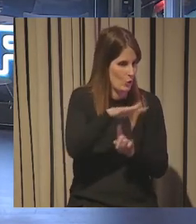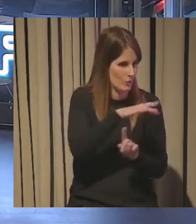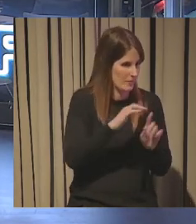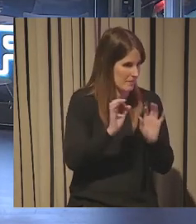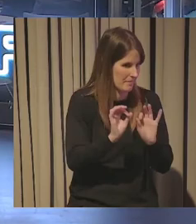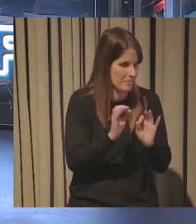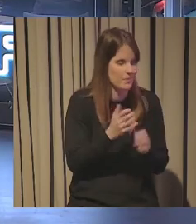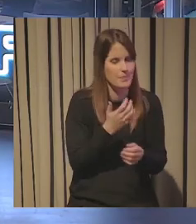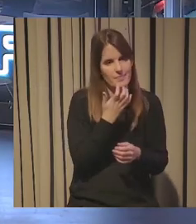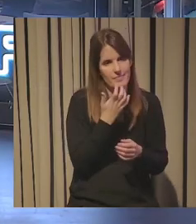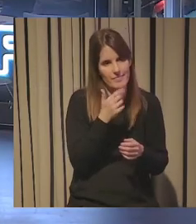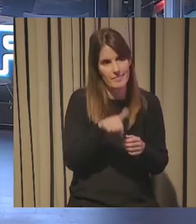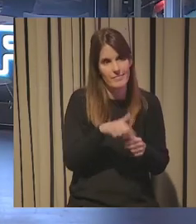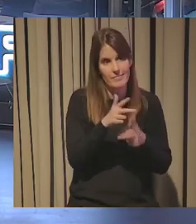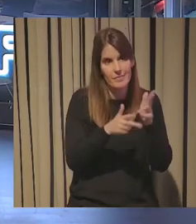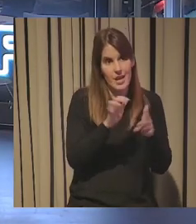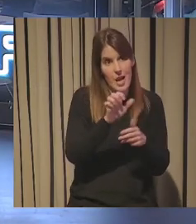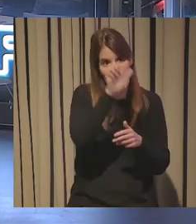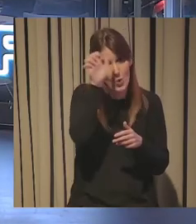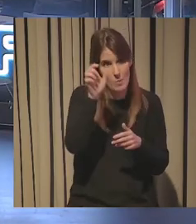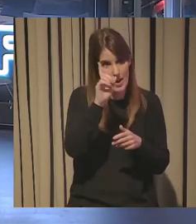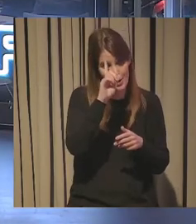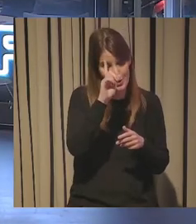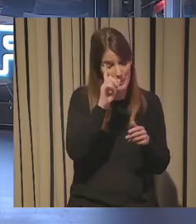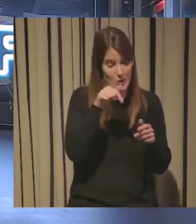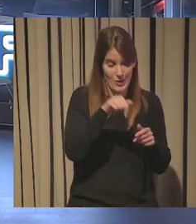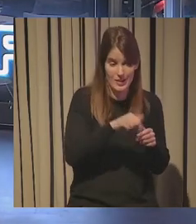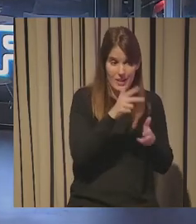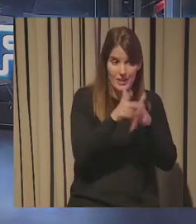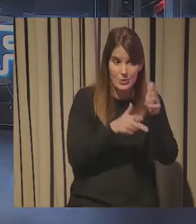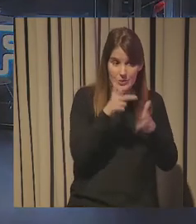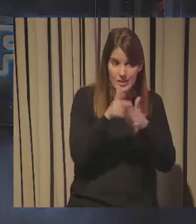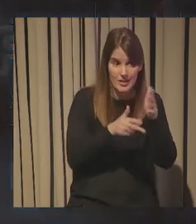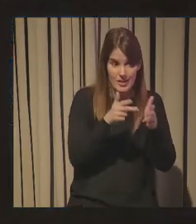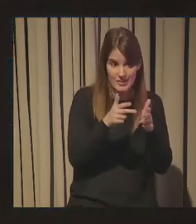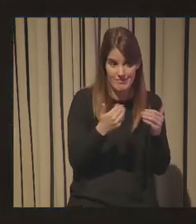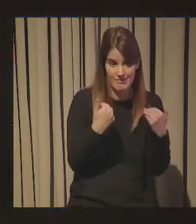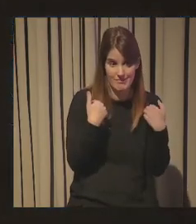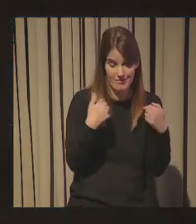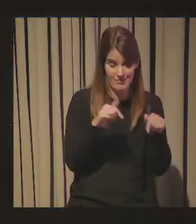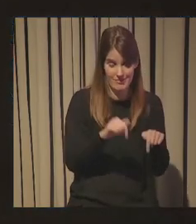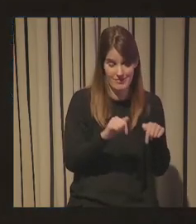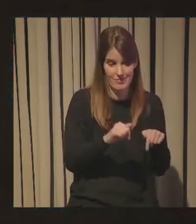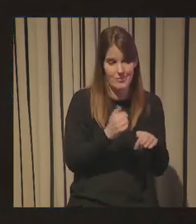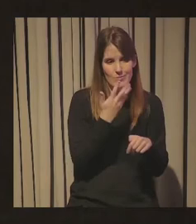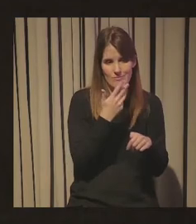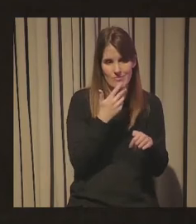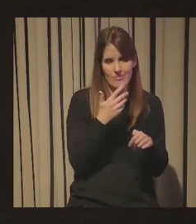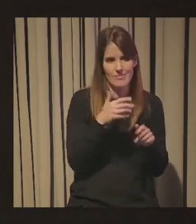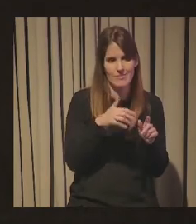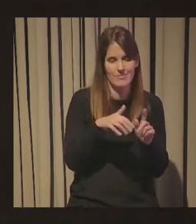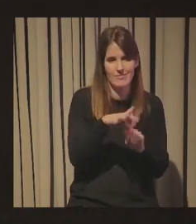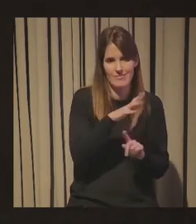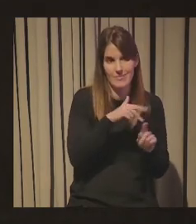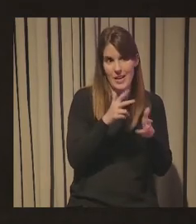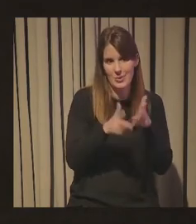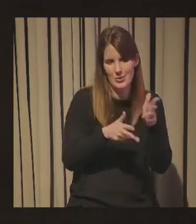hablar del resto de Europa pero si hablamos de Euskadi que es yo creo que lo que nos compete aquí no viva Euskadi